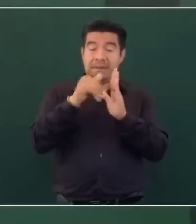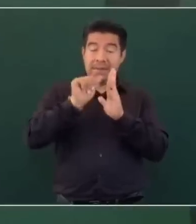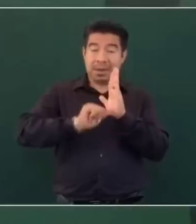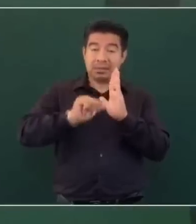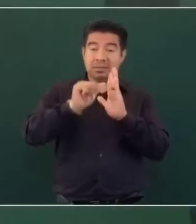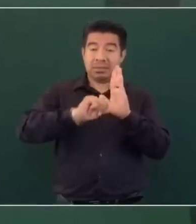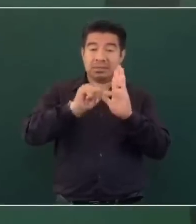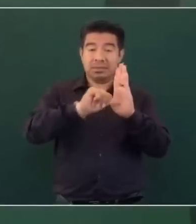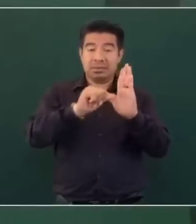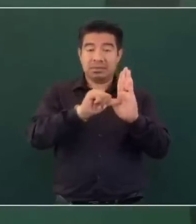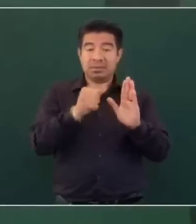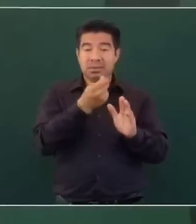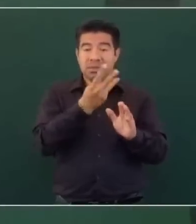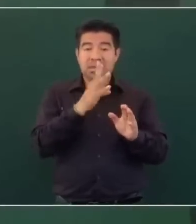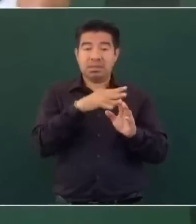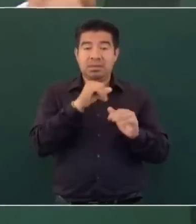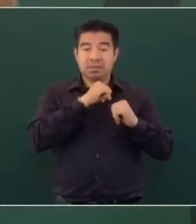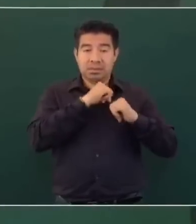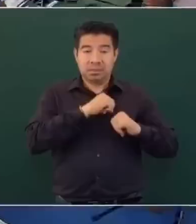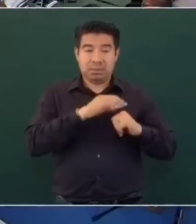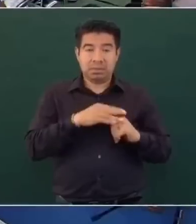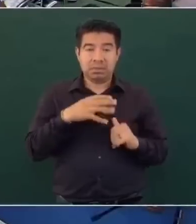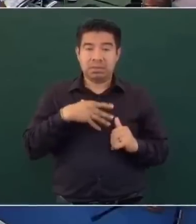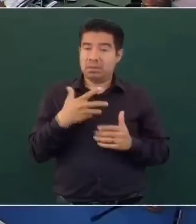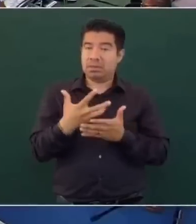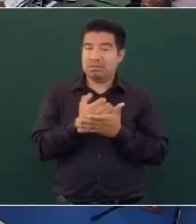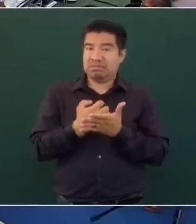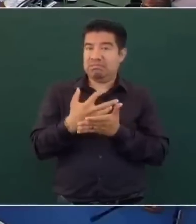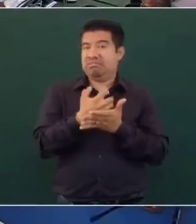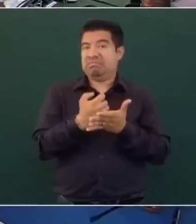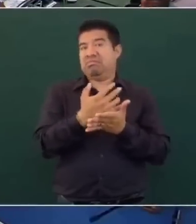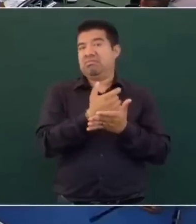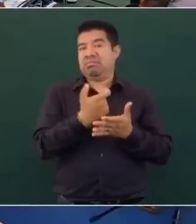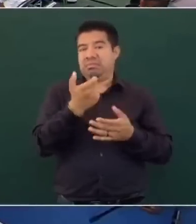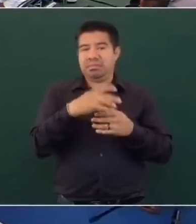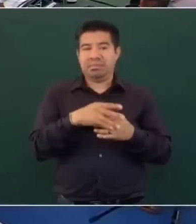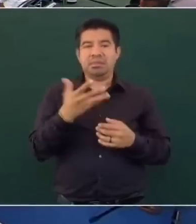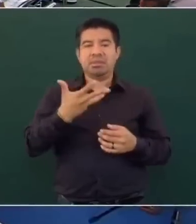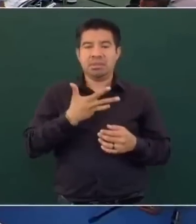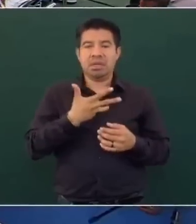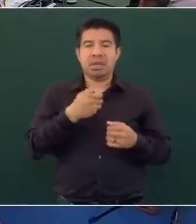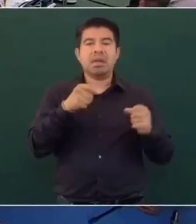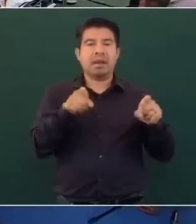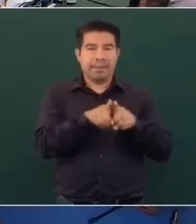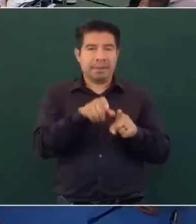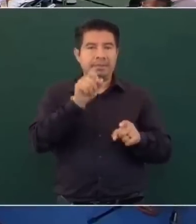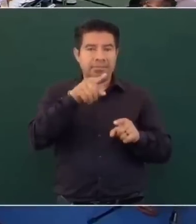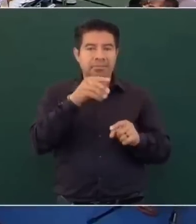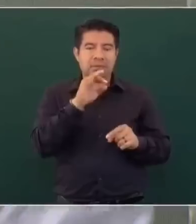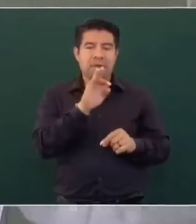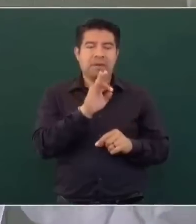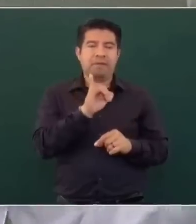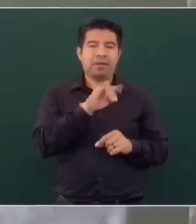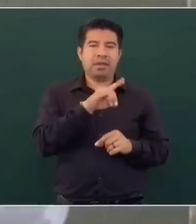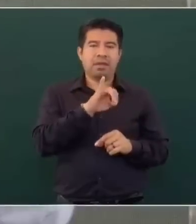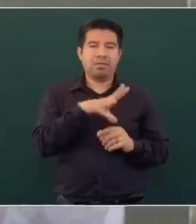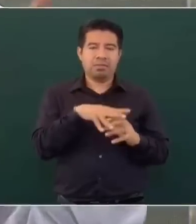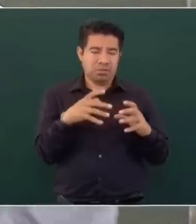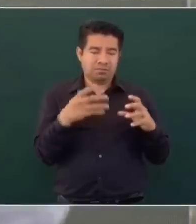y manejan un fideicomiso para